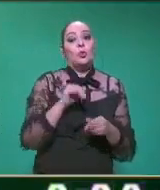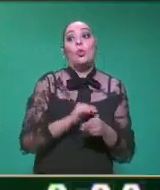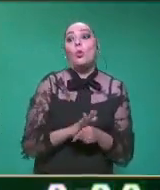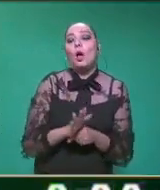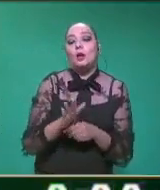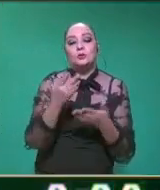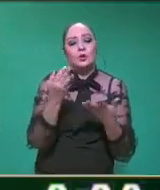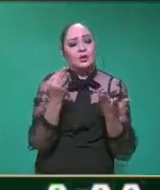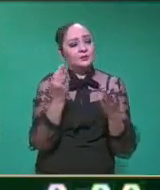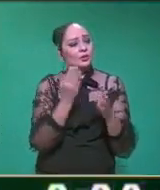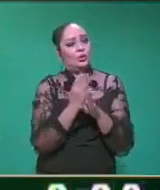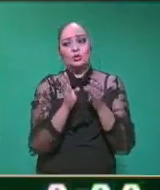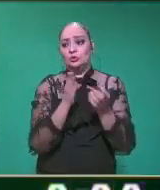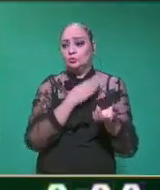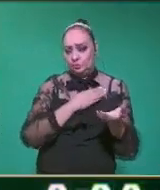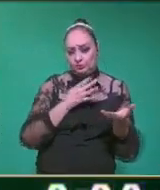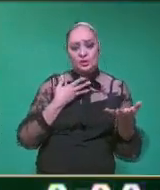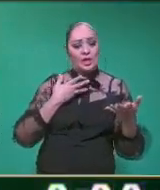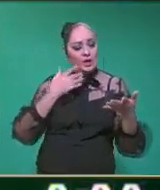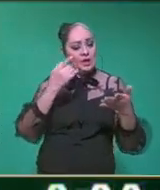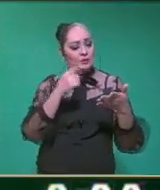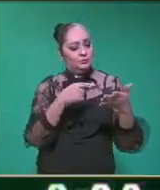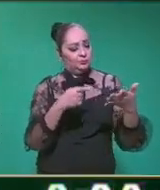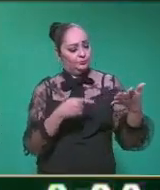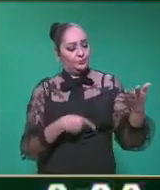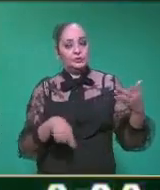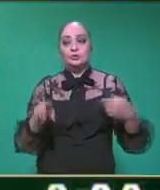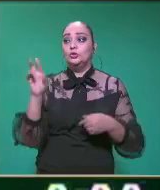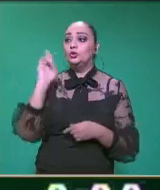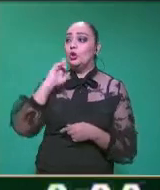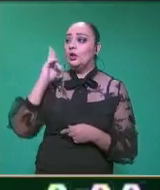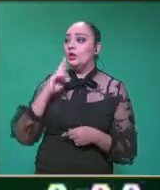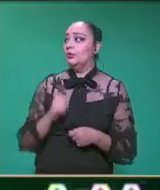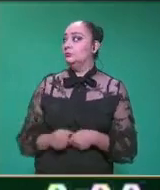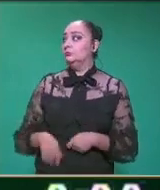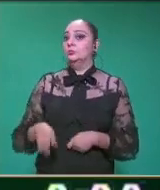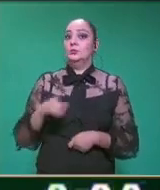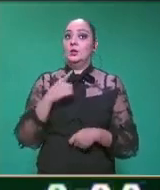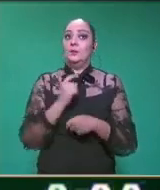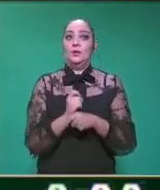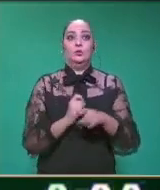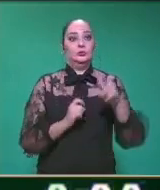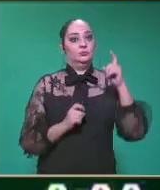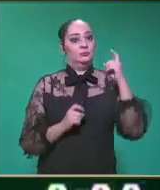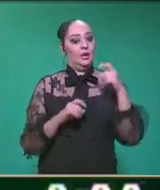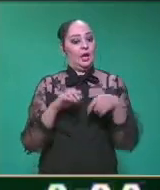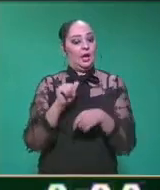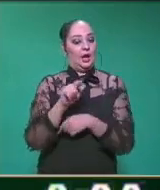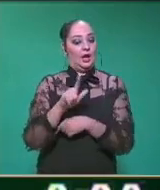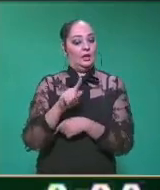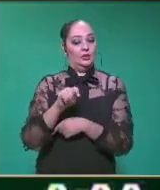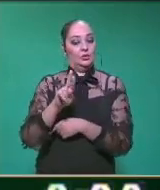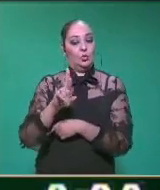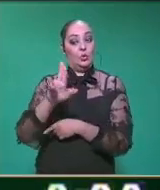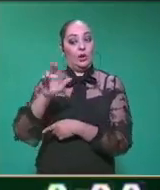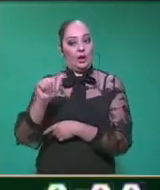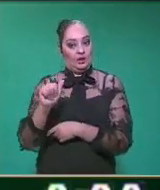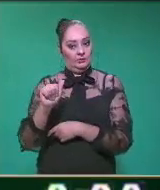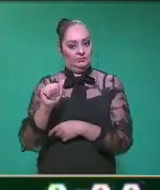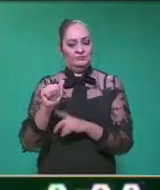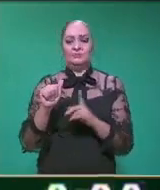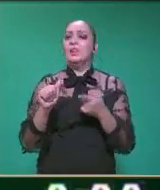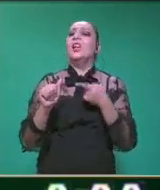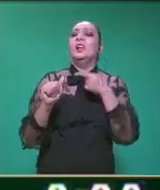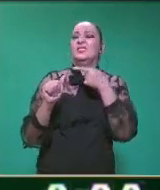cualidades del sonido, maestra? La primera cualidad, ¿cuál es? Pues es la altura, sería la primera característica cualidad del sonido. La altura